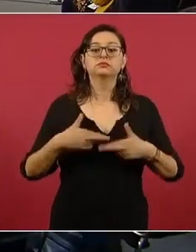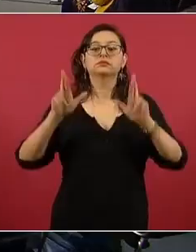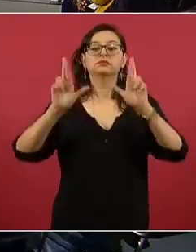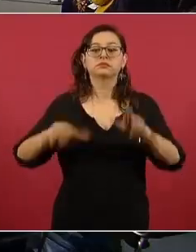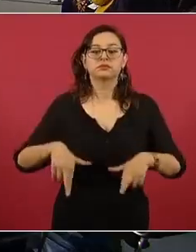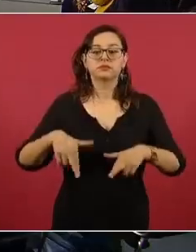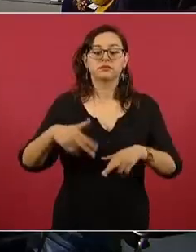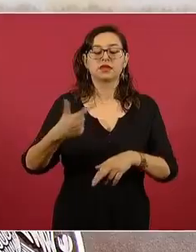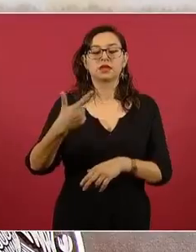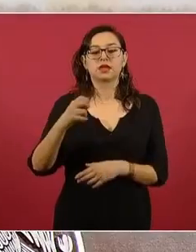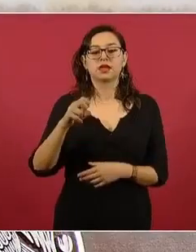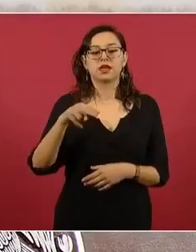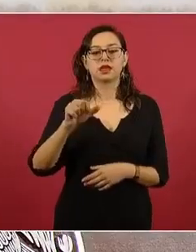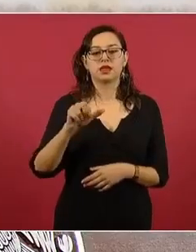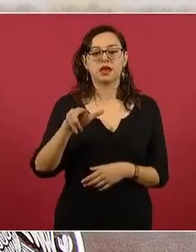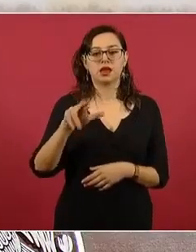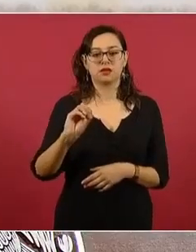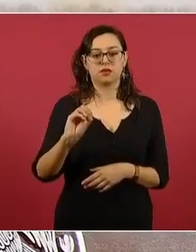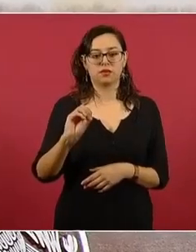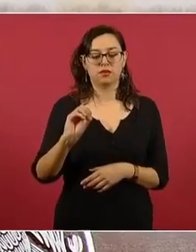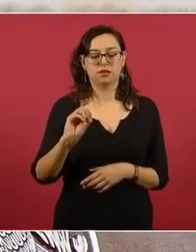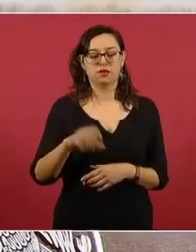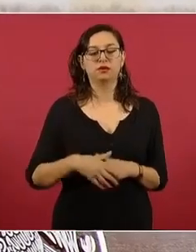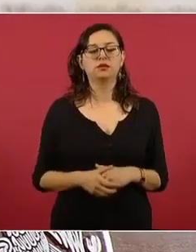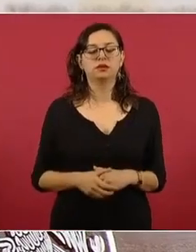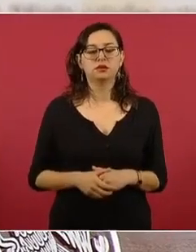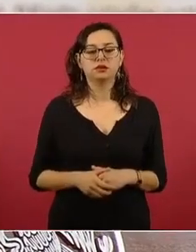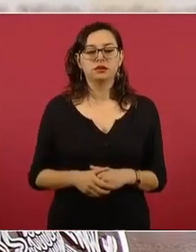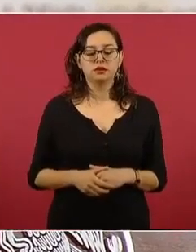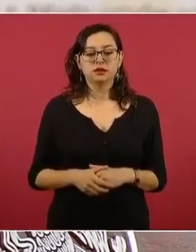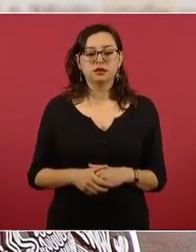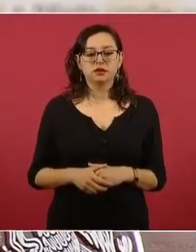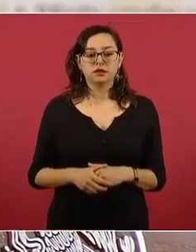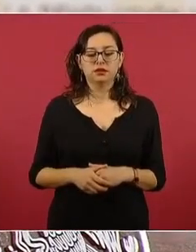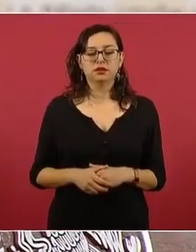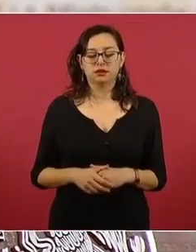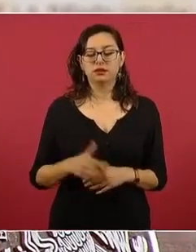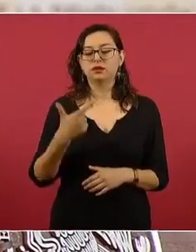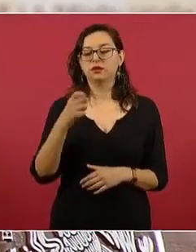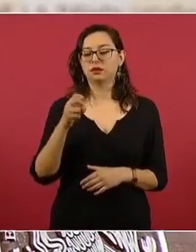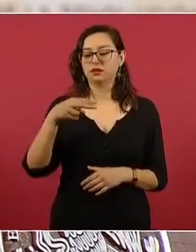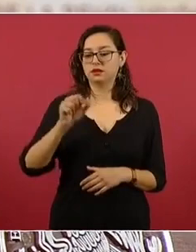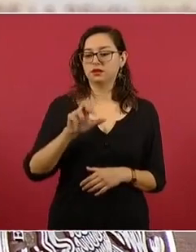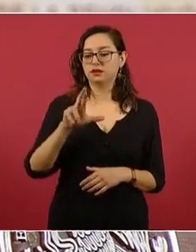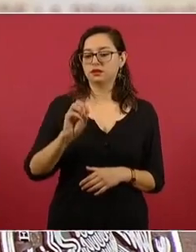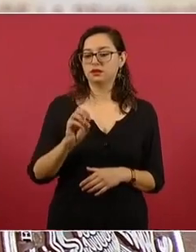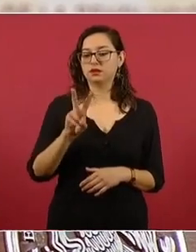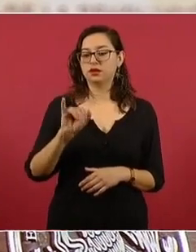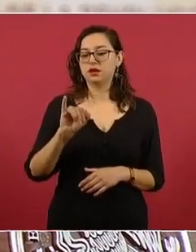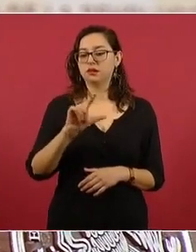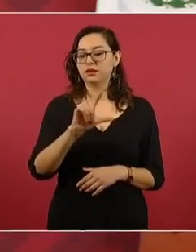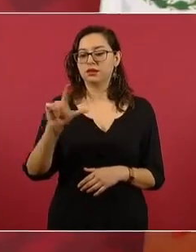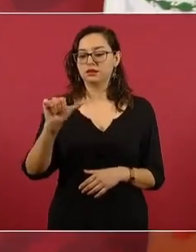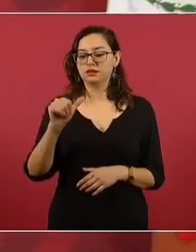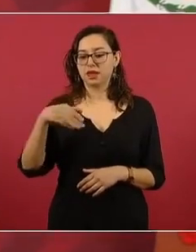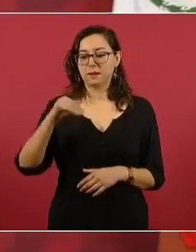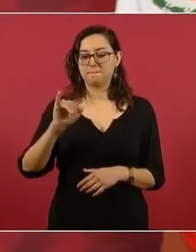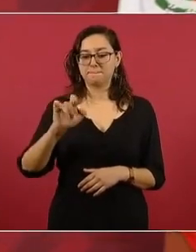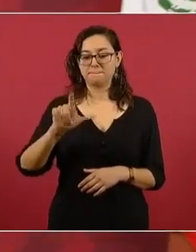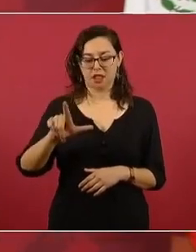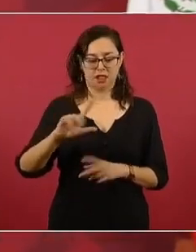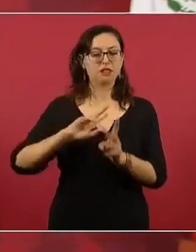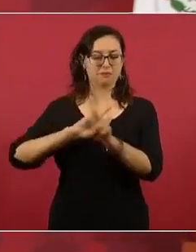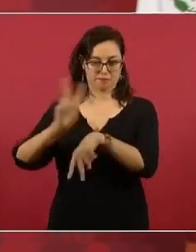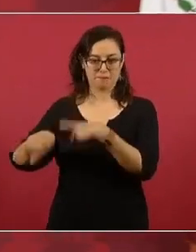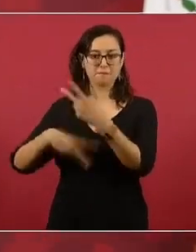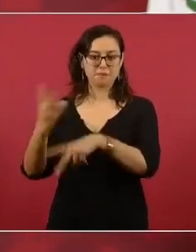Villamil, me va a representar.